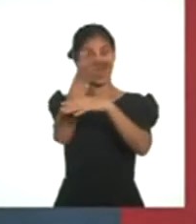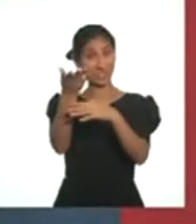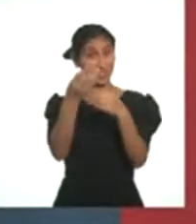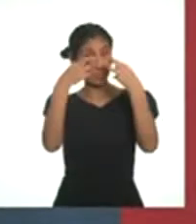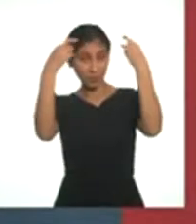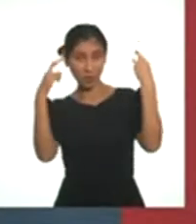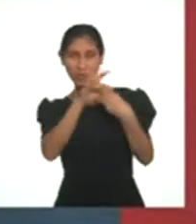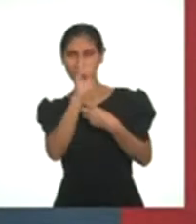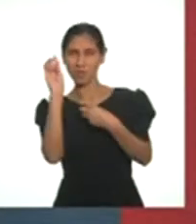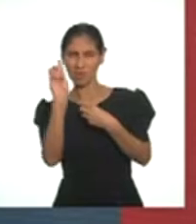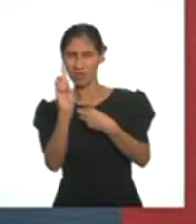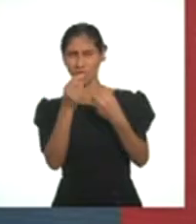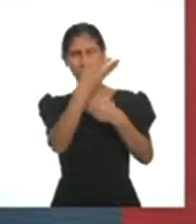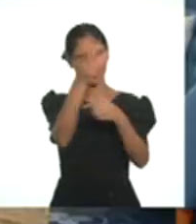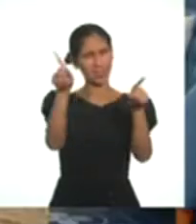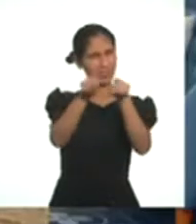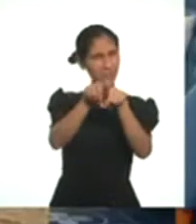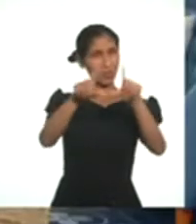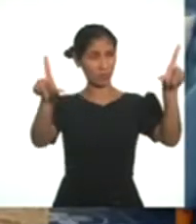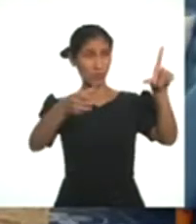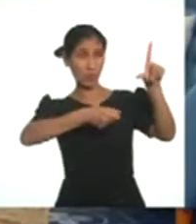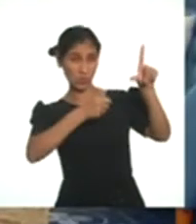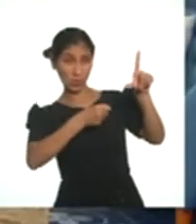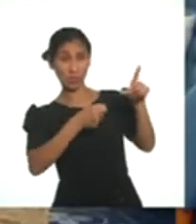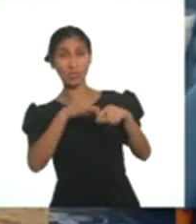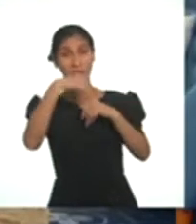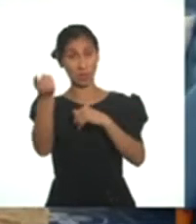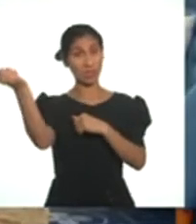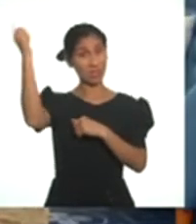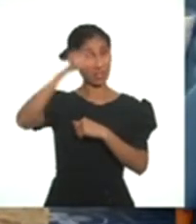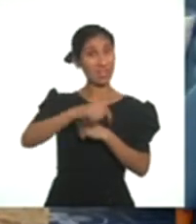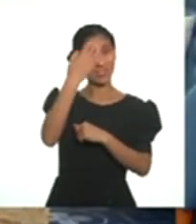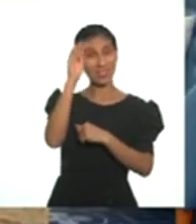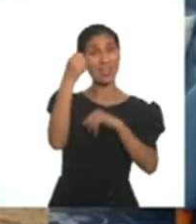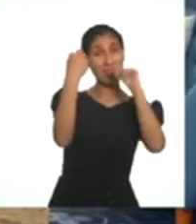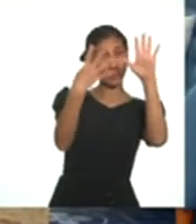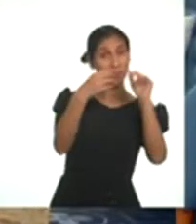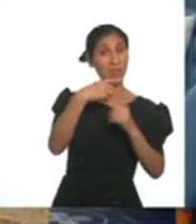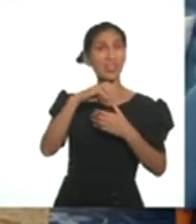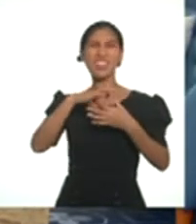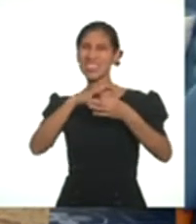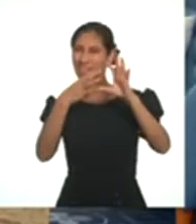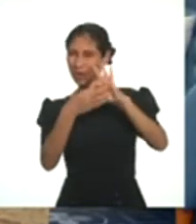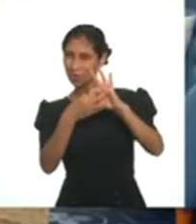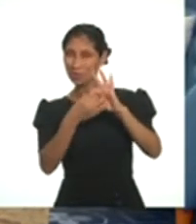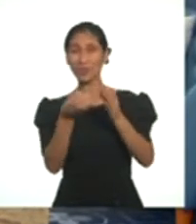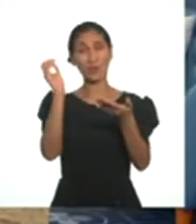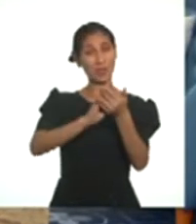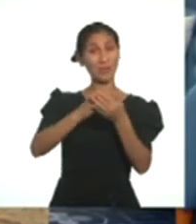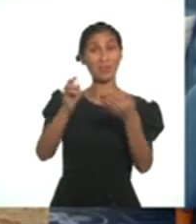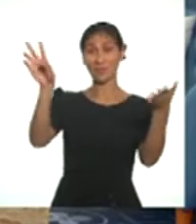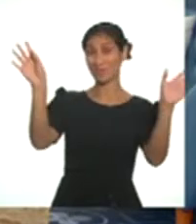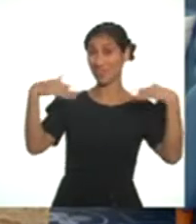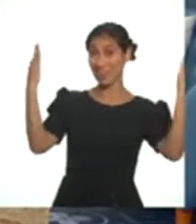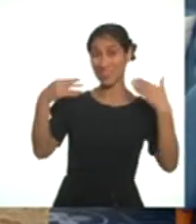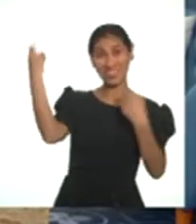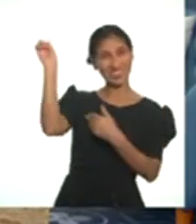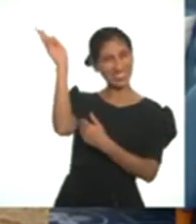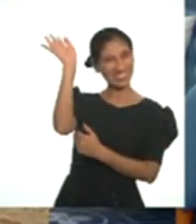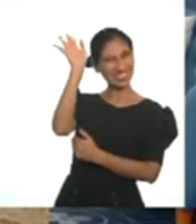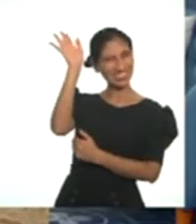manos a la obra con su reportaje. Nos vemos nuevamente el 9 de agosto. ¡Felices fiestas patrias, Promo Bicentenario!